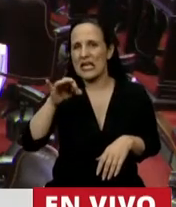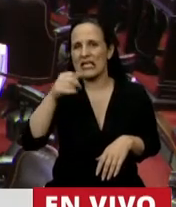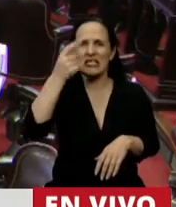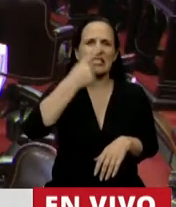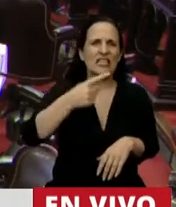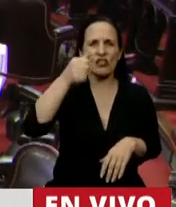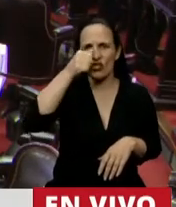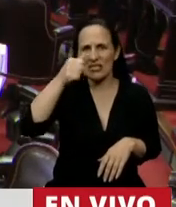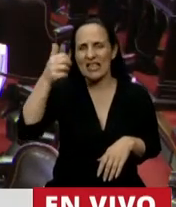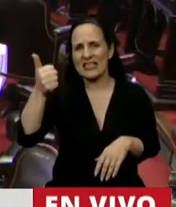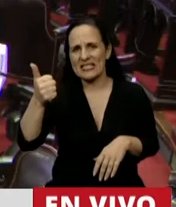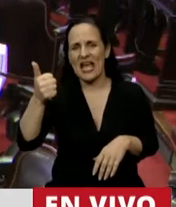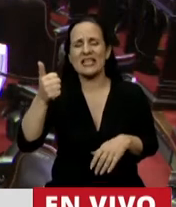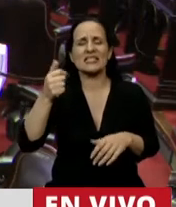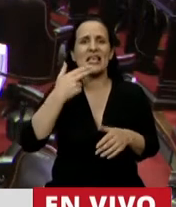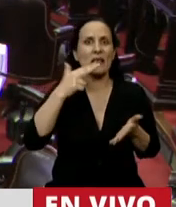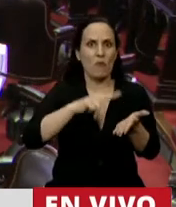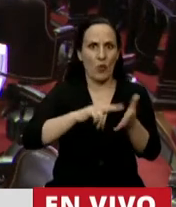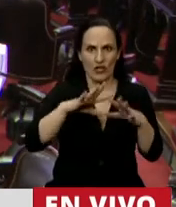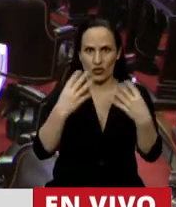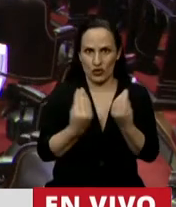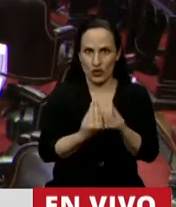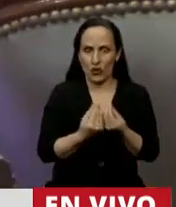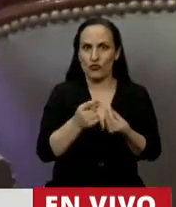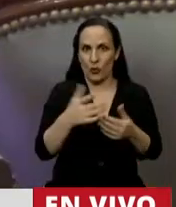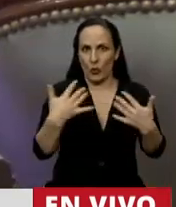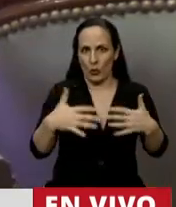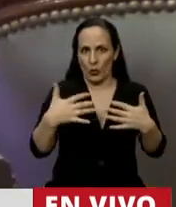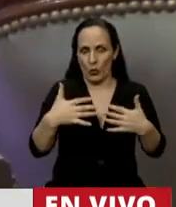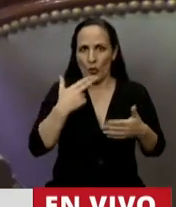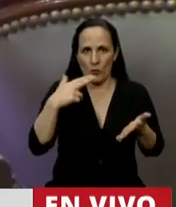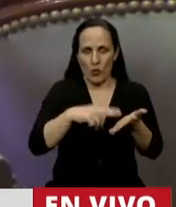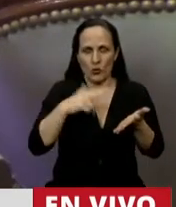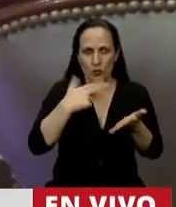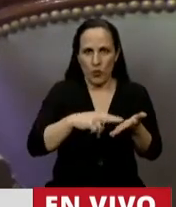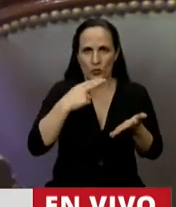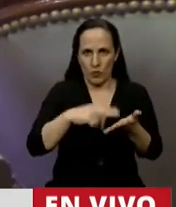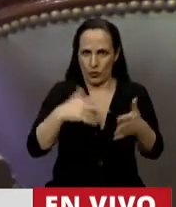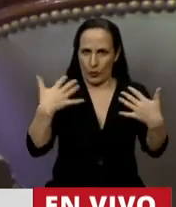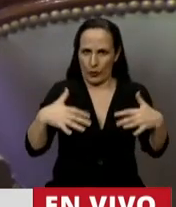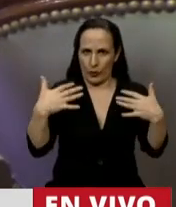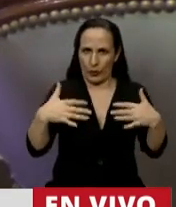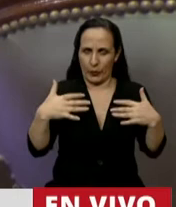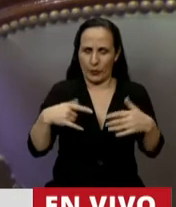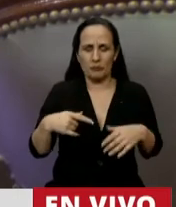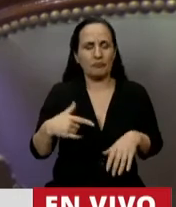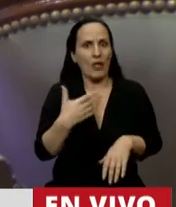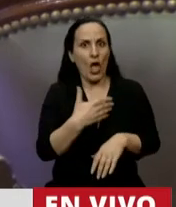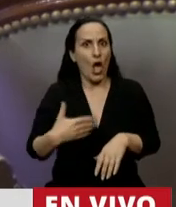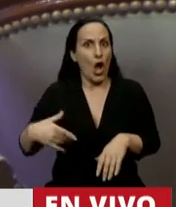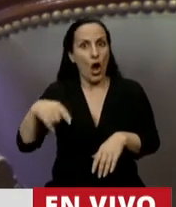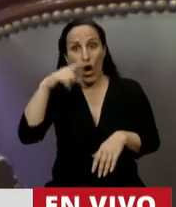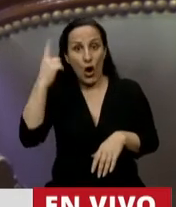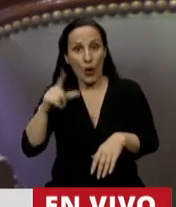166 impuestos. La verdad que tenemos una enorme presión tributaria. Y el Gobierno Nacional, en vez de